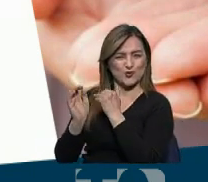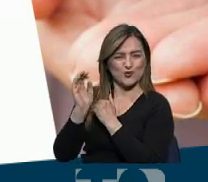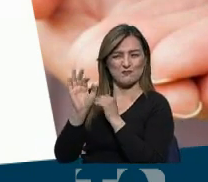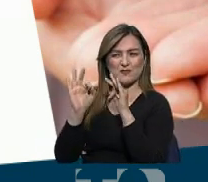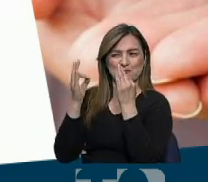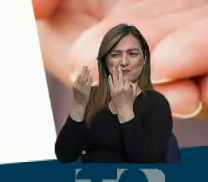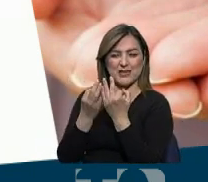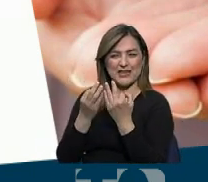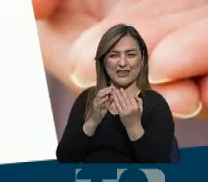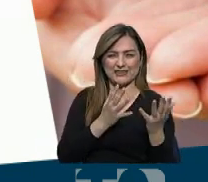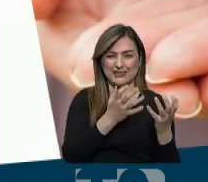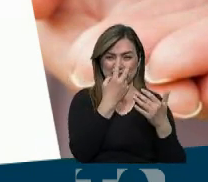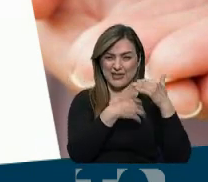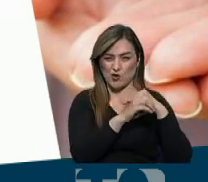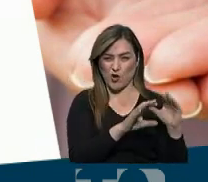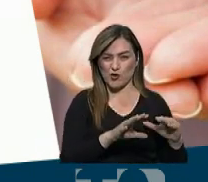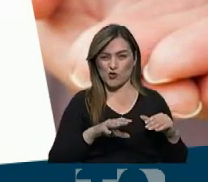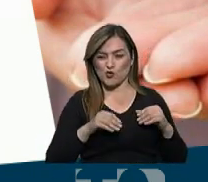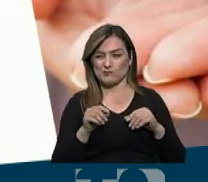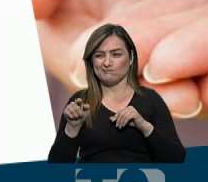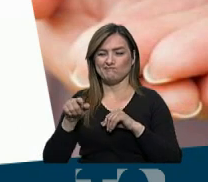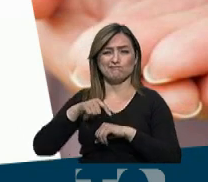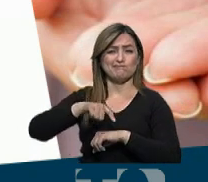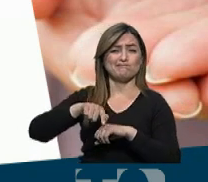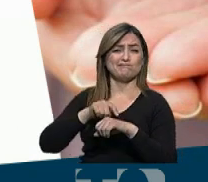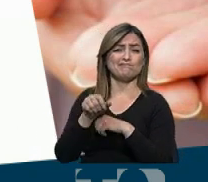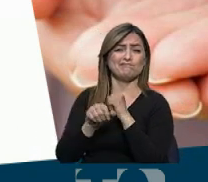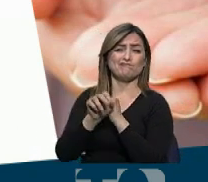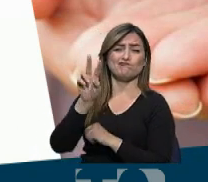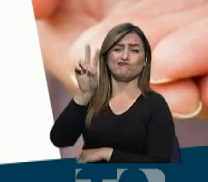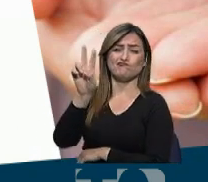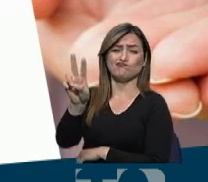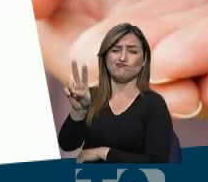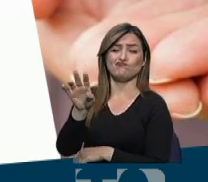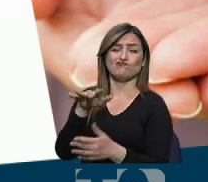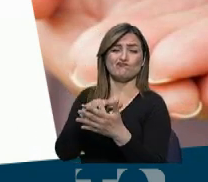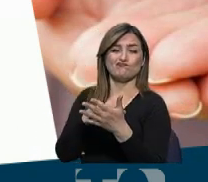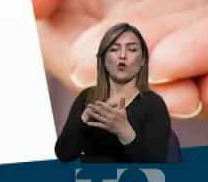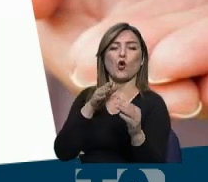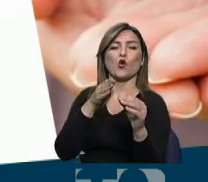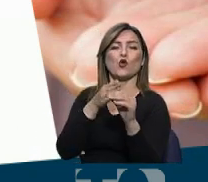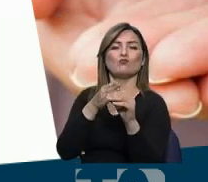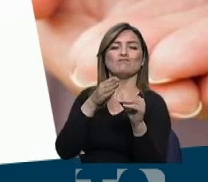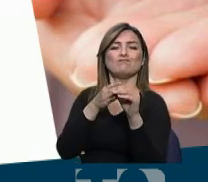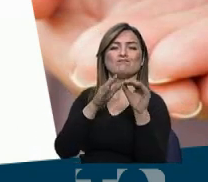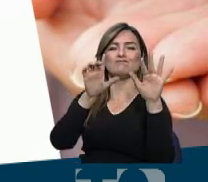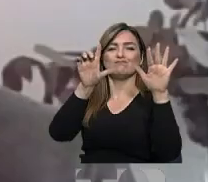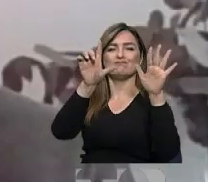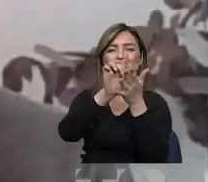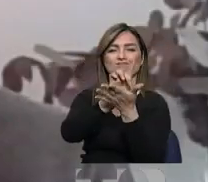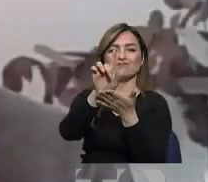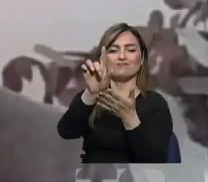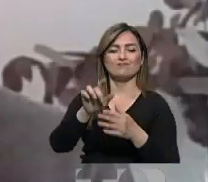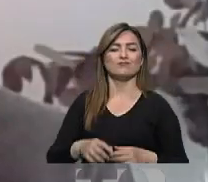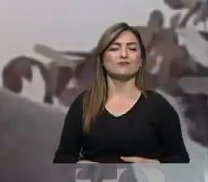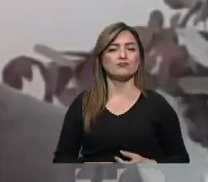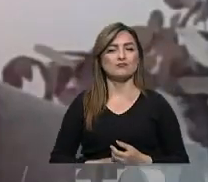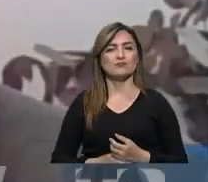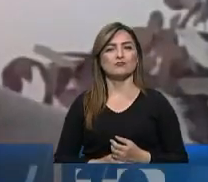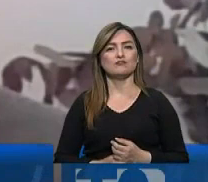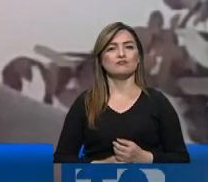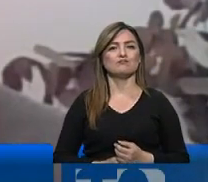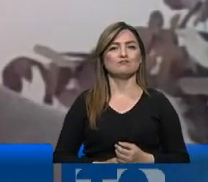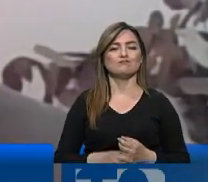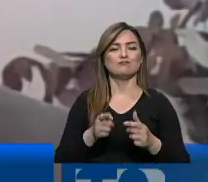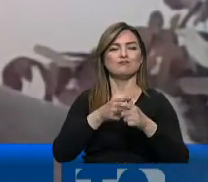reconocieron las propias autoridades podía demorar hasta dos años. Ahora el objetivo es siete semanas. Hoy hemos promediado